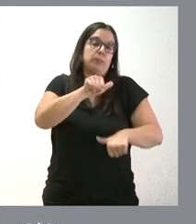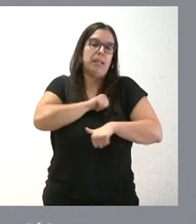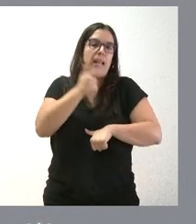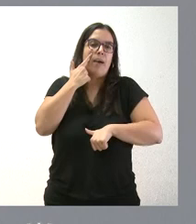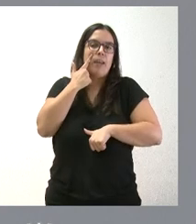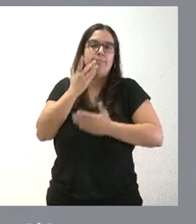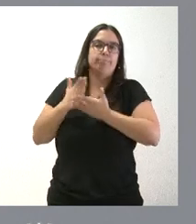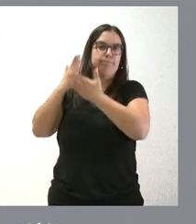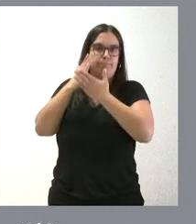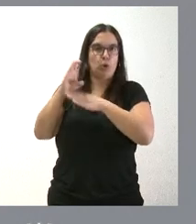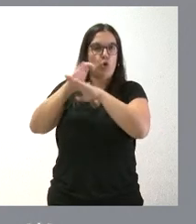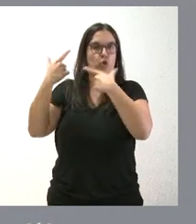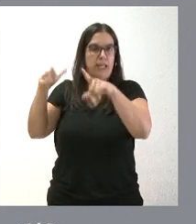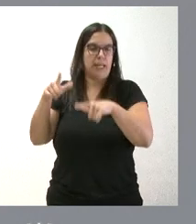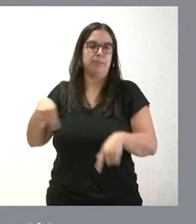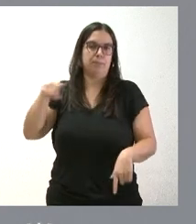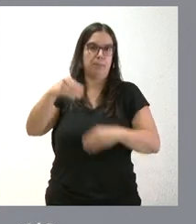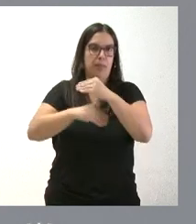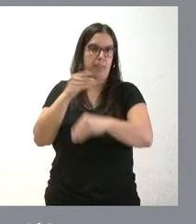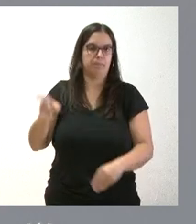concluya el trabajo por parte de la Consejería de Cultura.